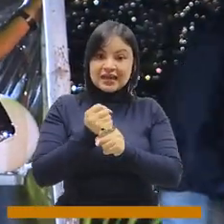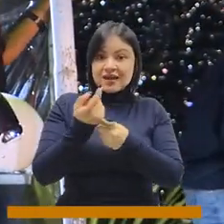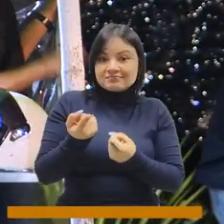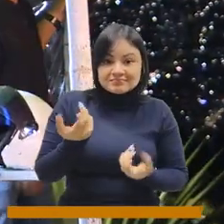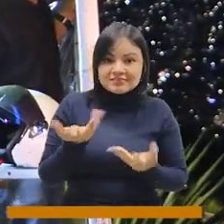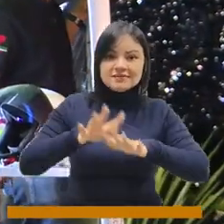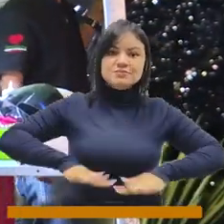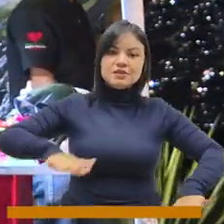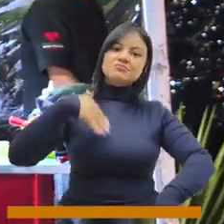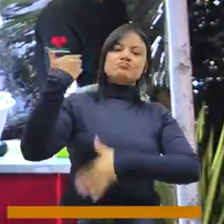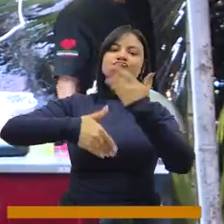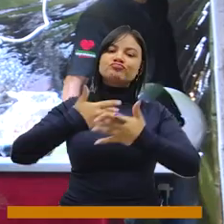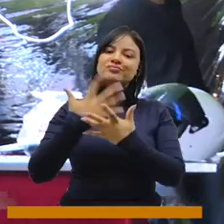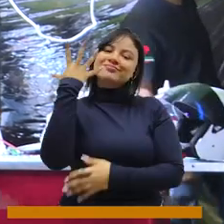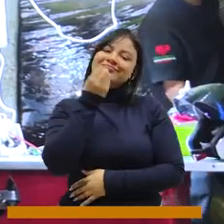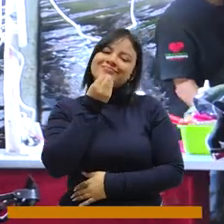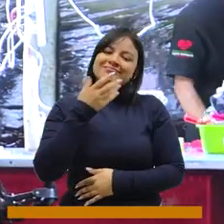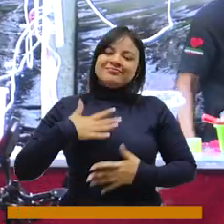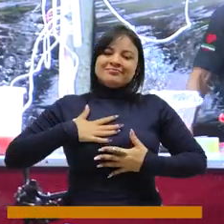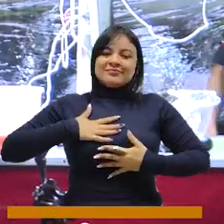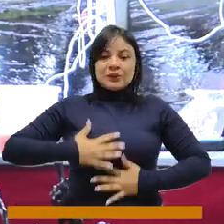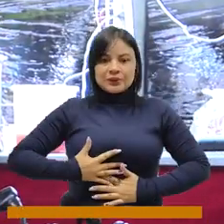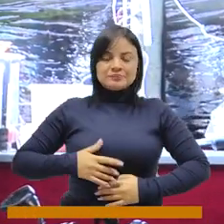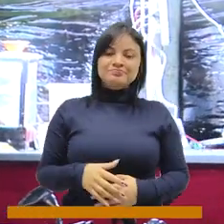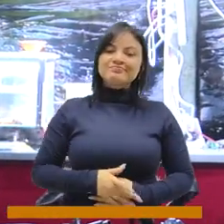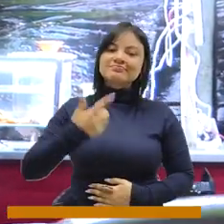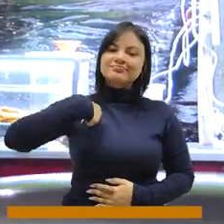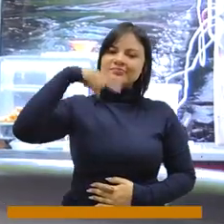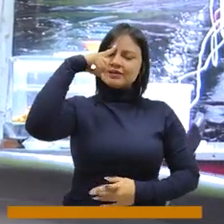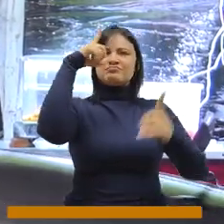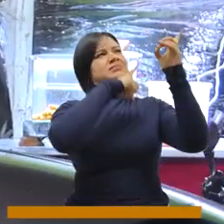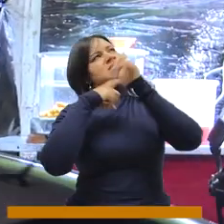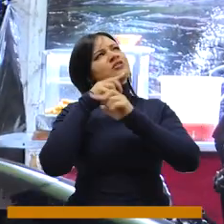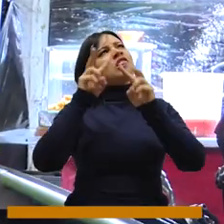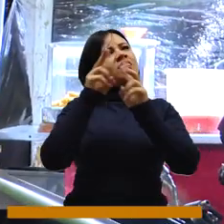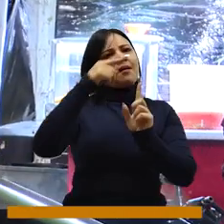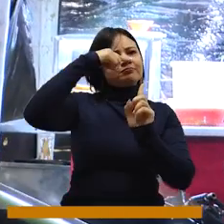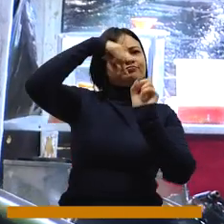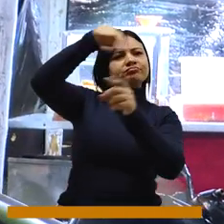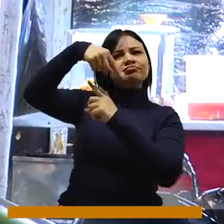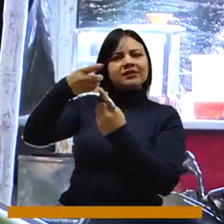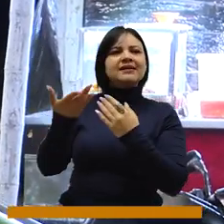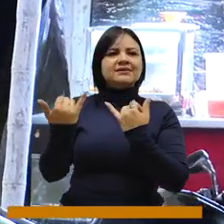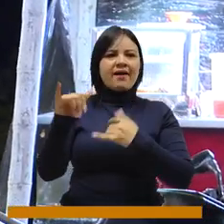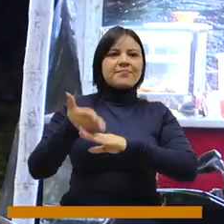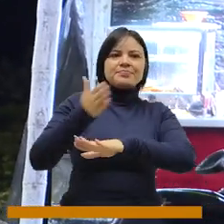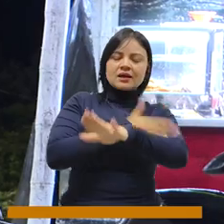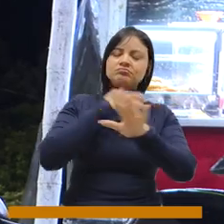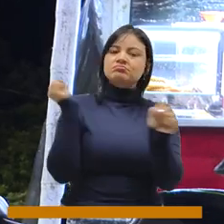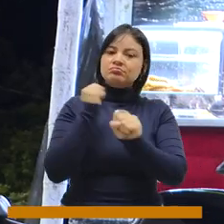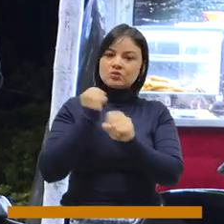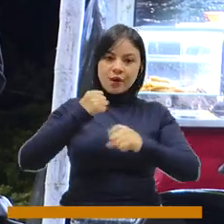espacios se empiecen a ver de una manera más agradable. Incluso pensando en el tema del turismo, hemos estado